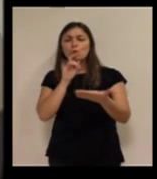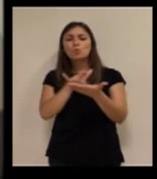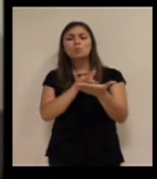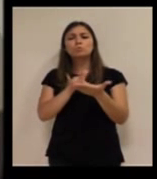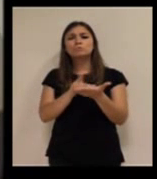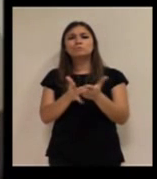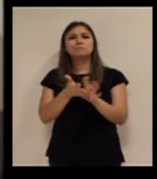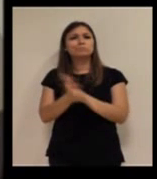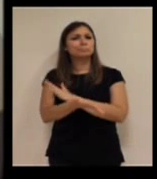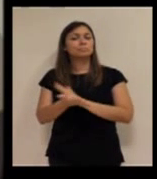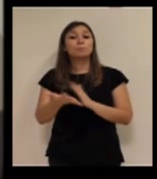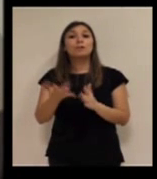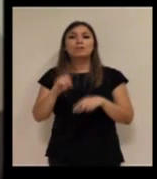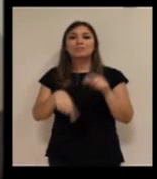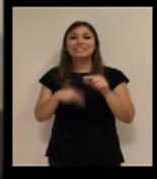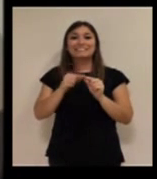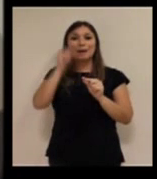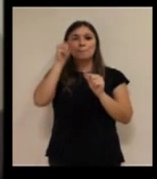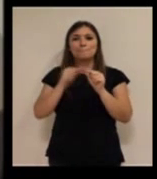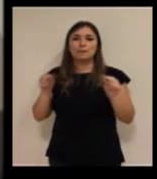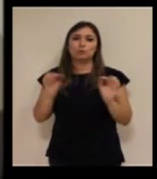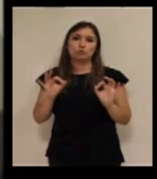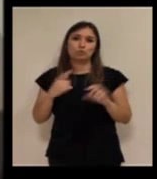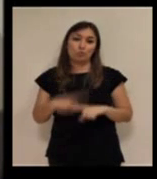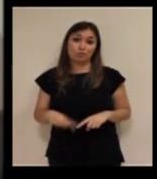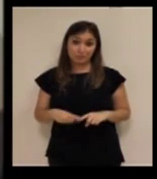Pero, por ejemplo, todo el tema de tamaños de las cosas,